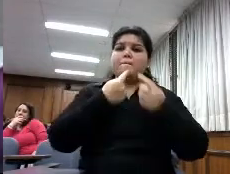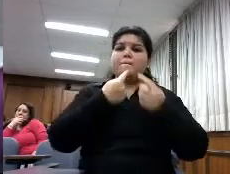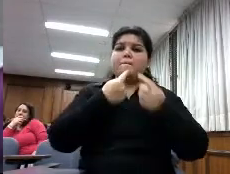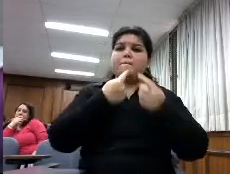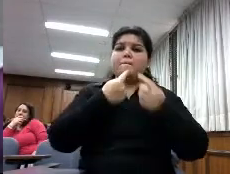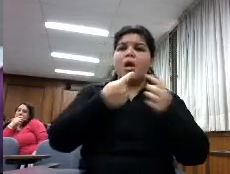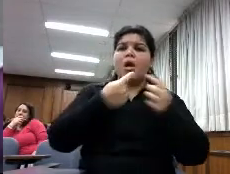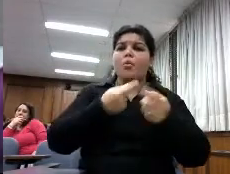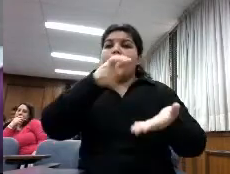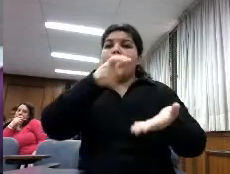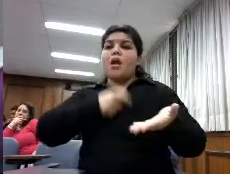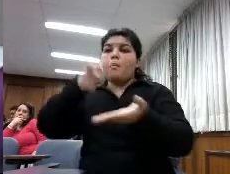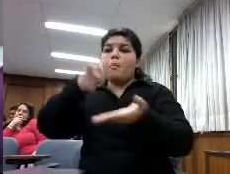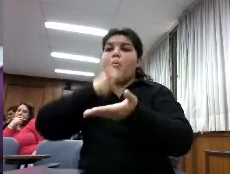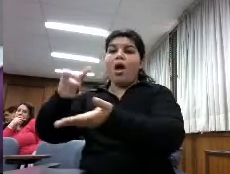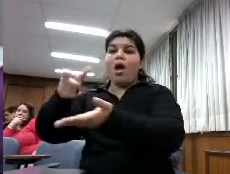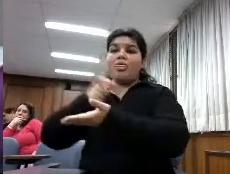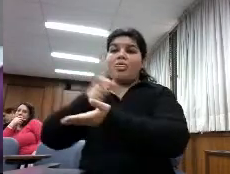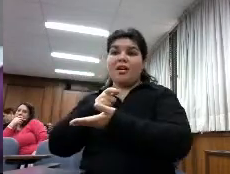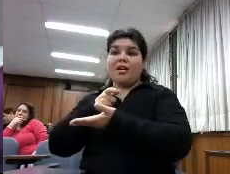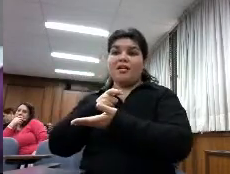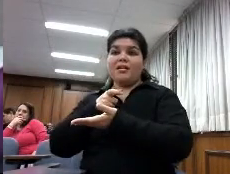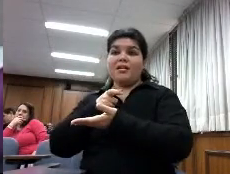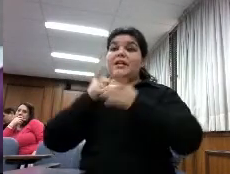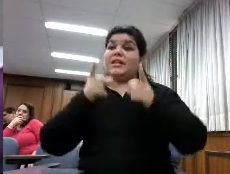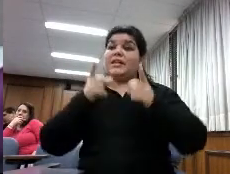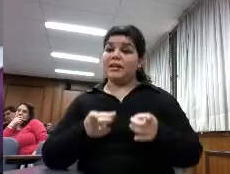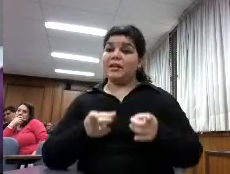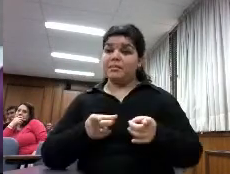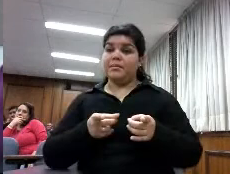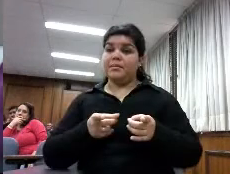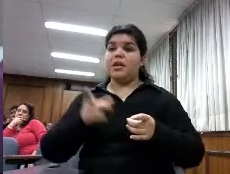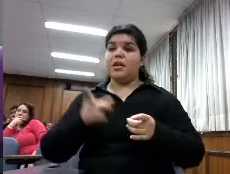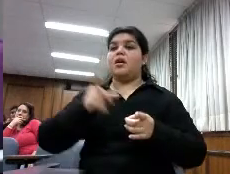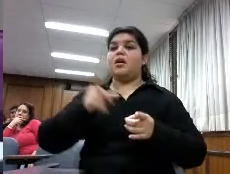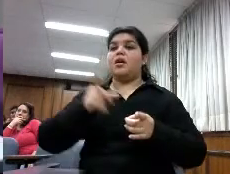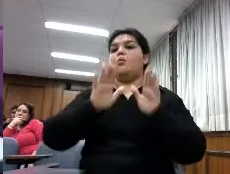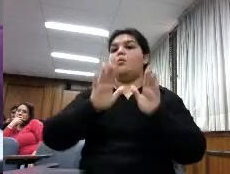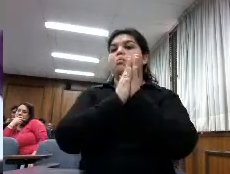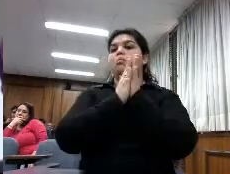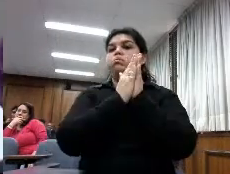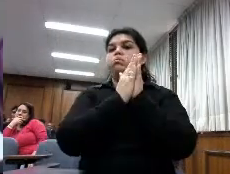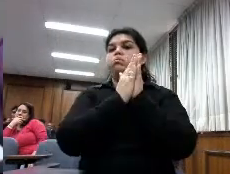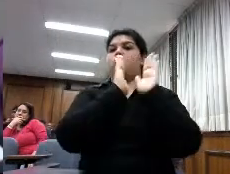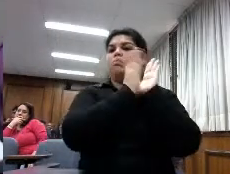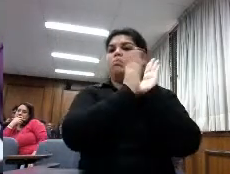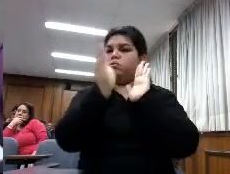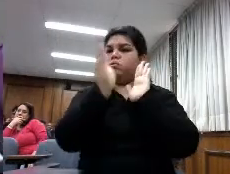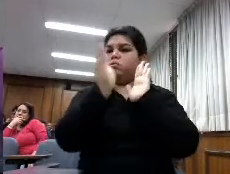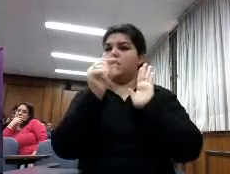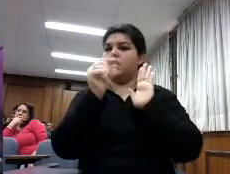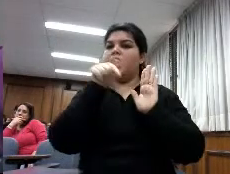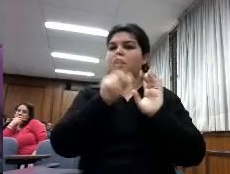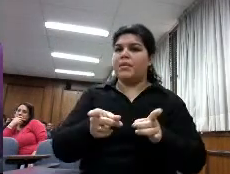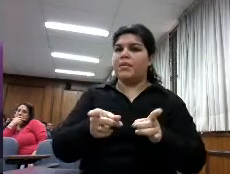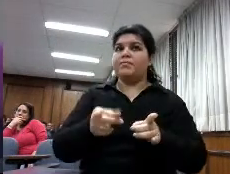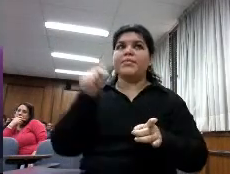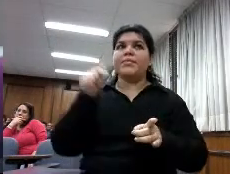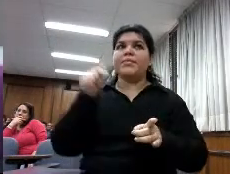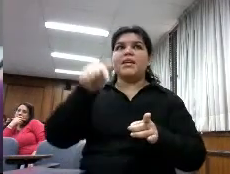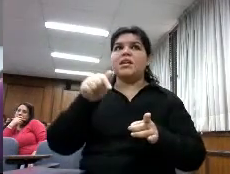también teníamos el apoyo de los miembros del proyecto Iberbiblioteca esta ha sido una de las grandes fallas del estudio